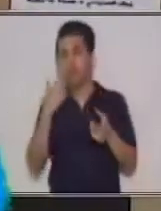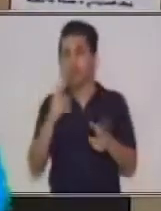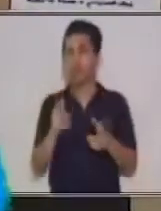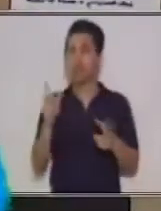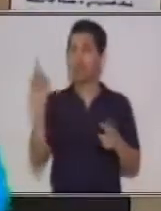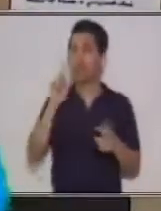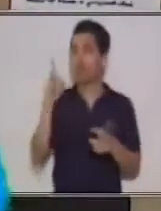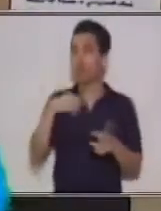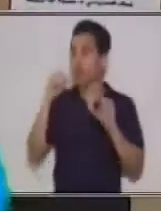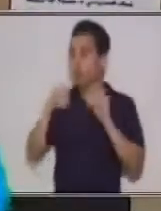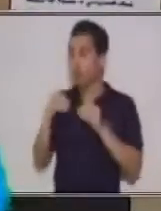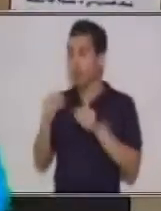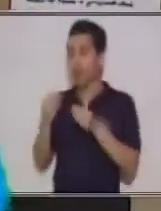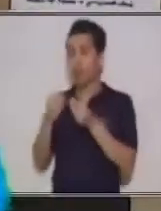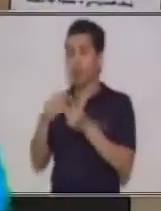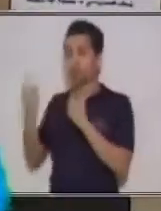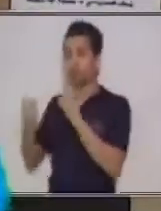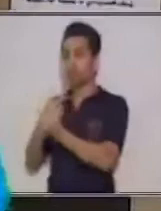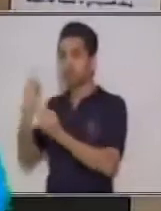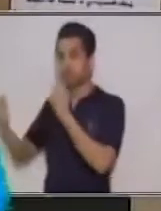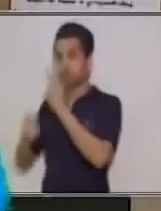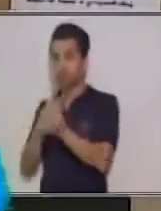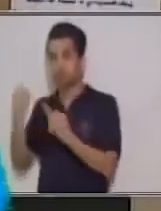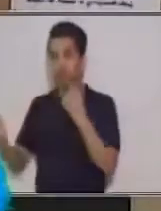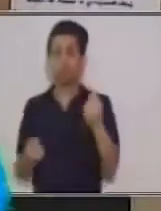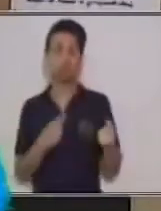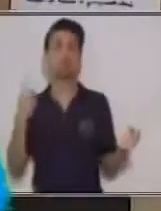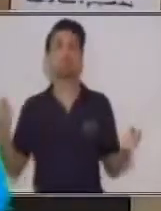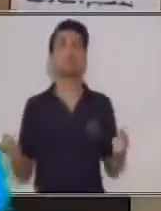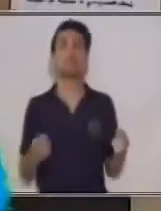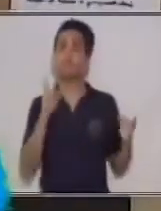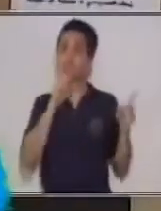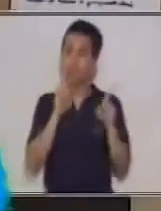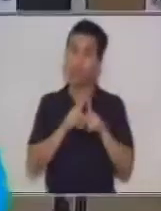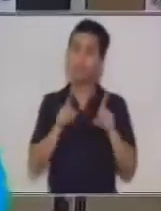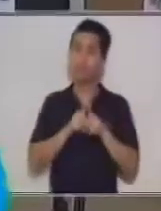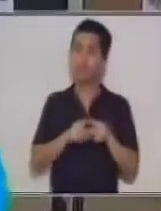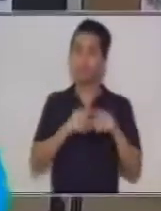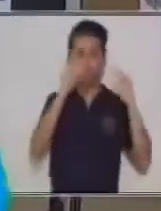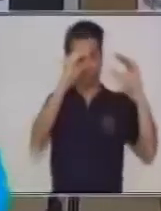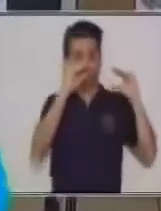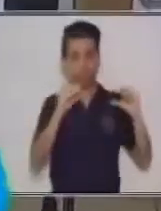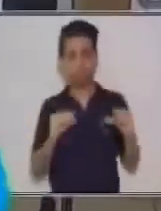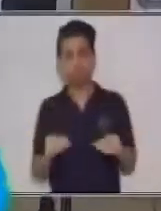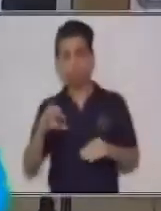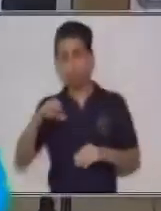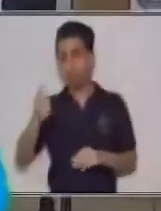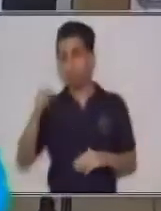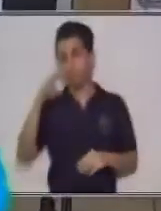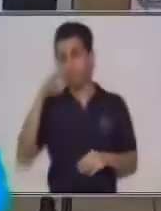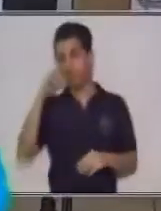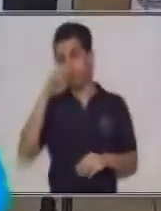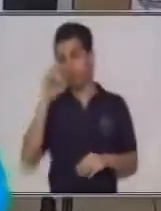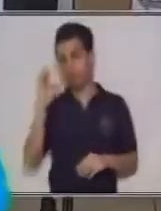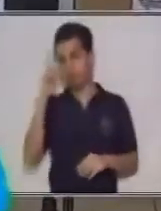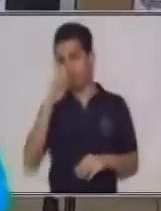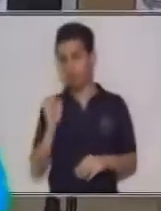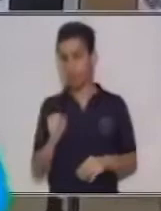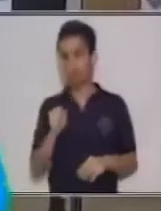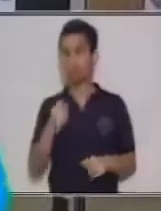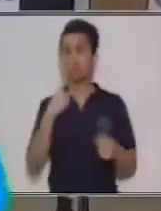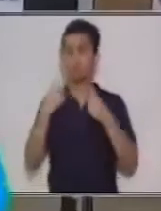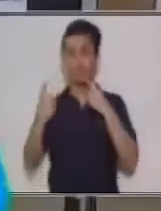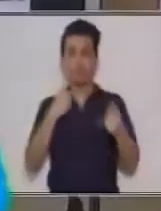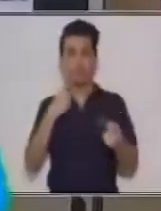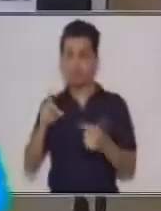y por último las formas y en las partes de un discurso. Tomando en cuenta entonces cada una de